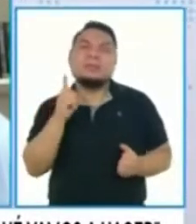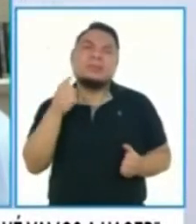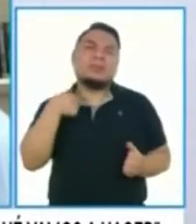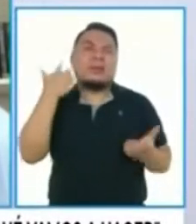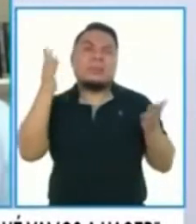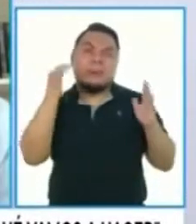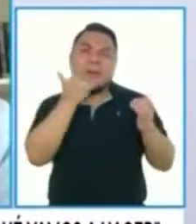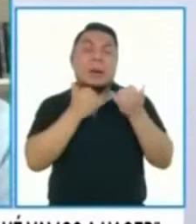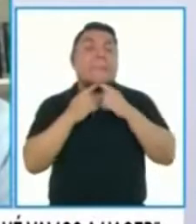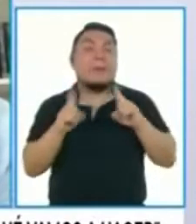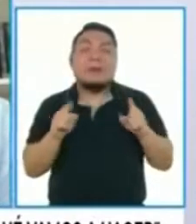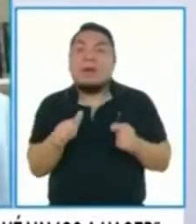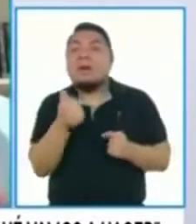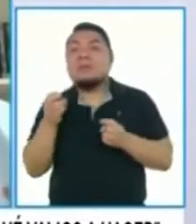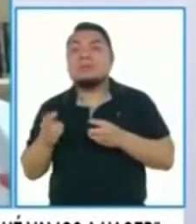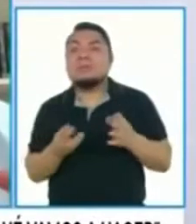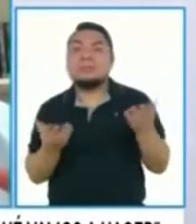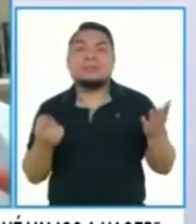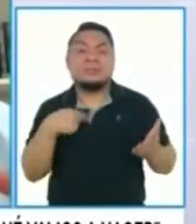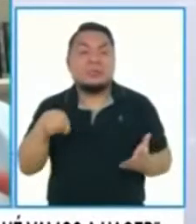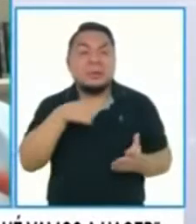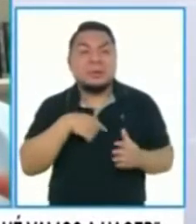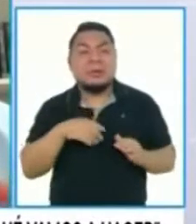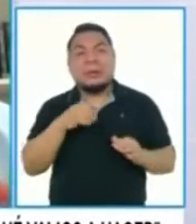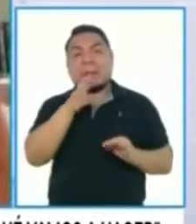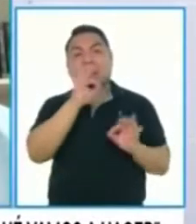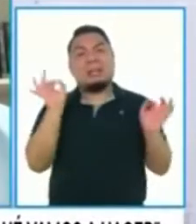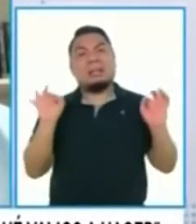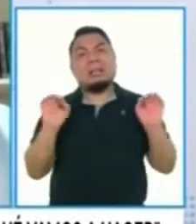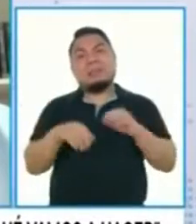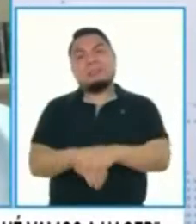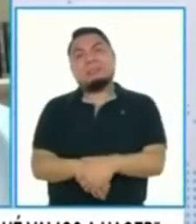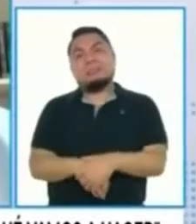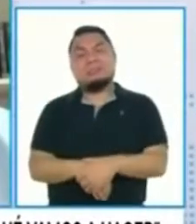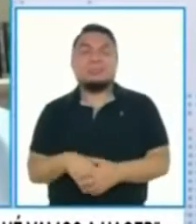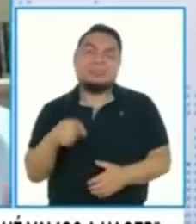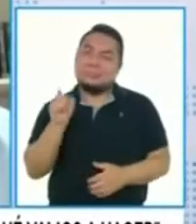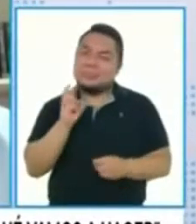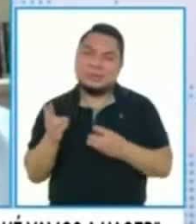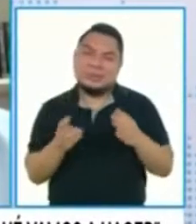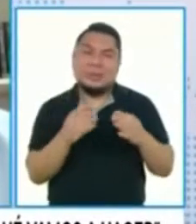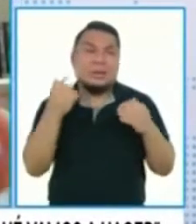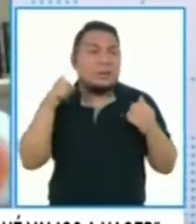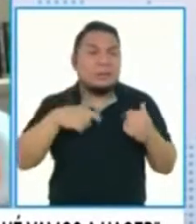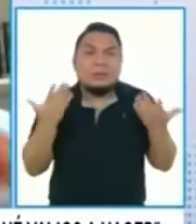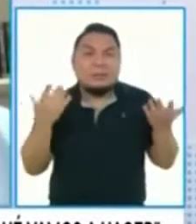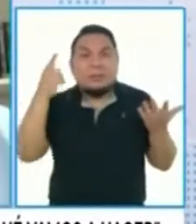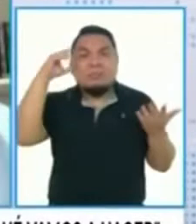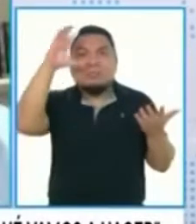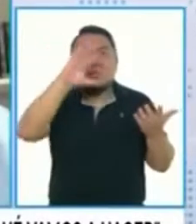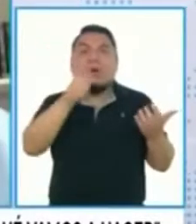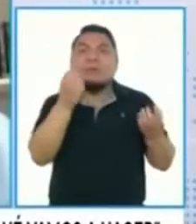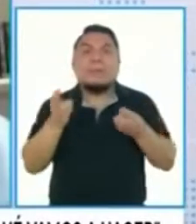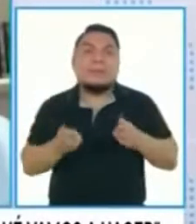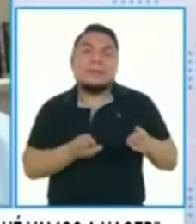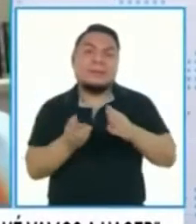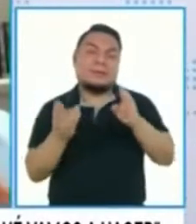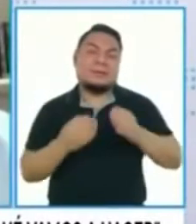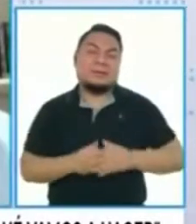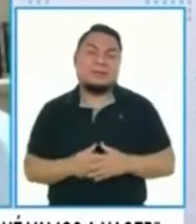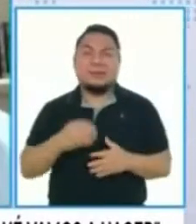pero no tenemos otra alternativa. Quedarnos quietos no es una alternativa. Tenemos que mover otros mecanismos,